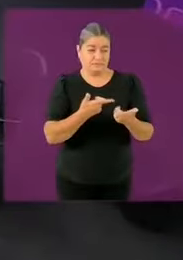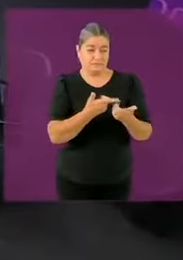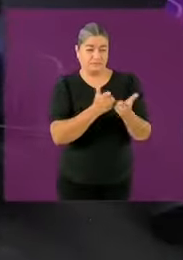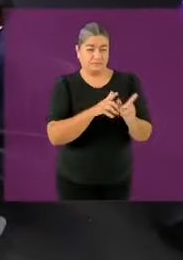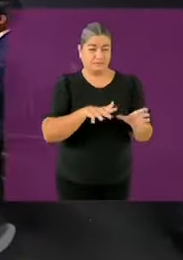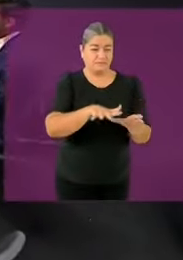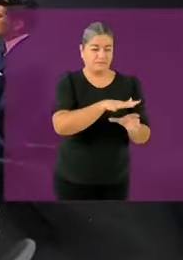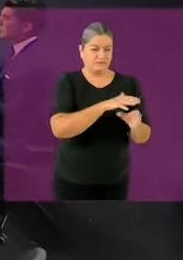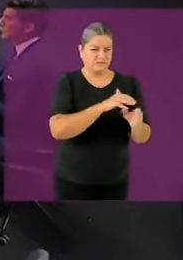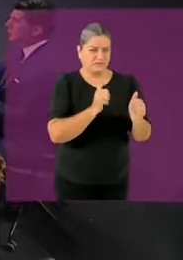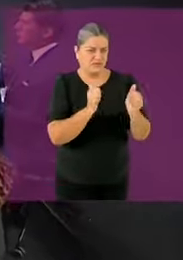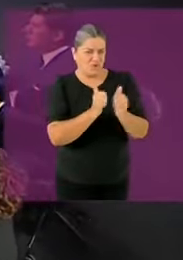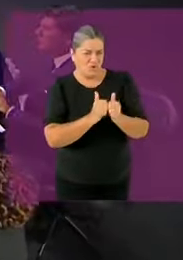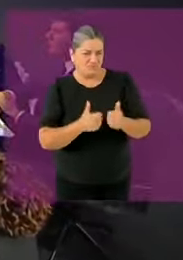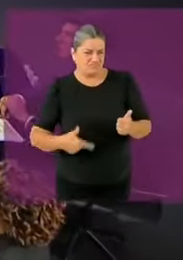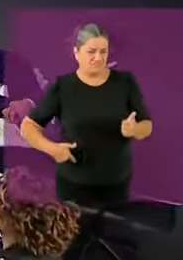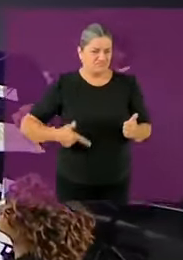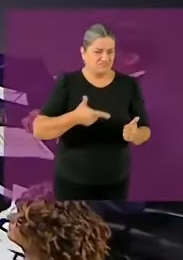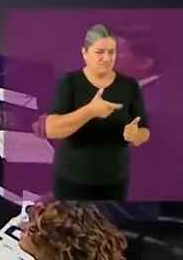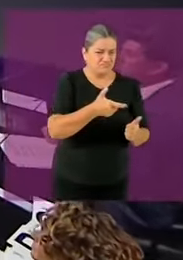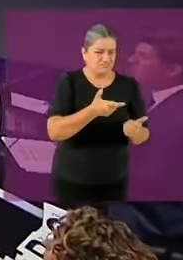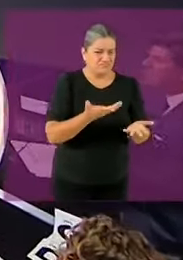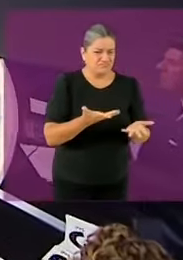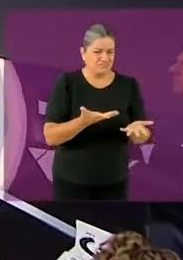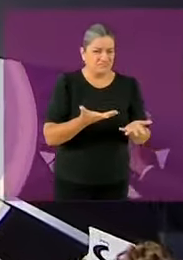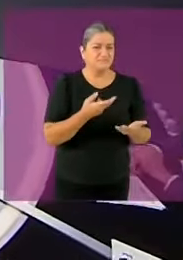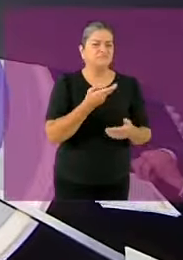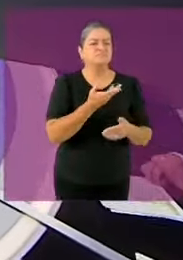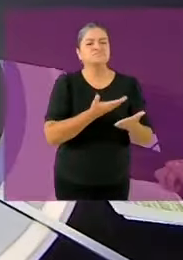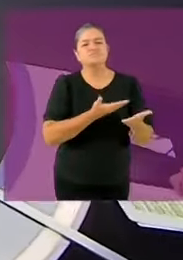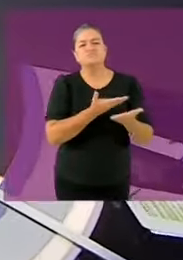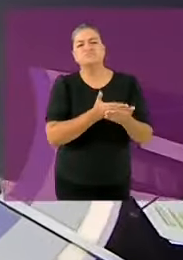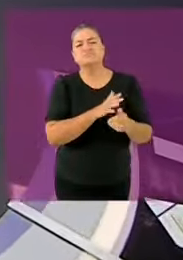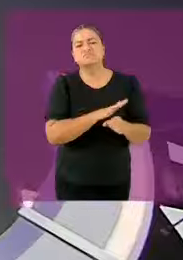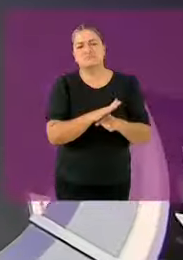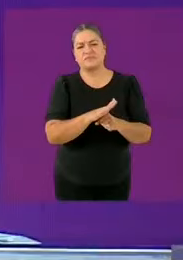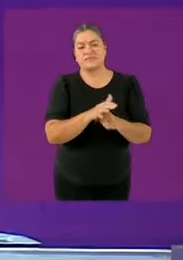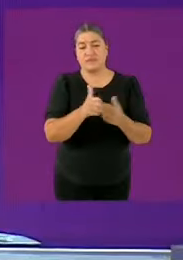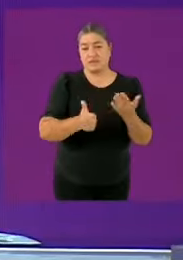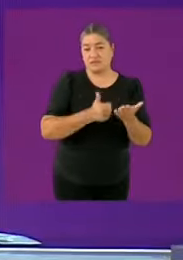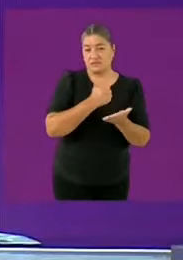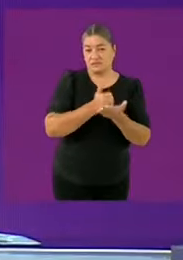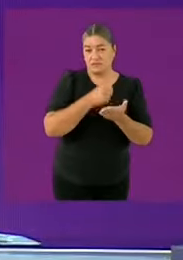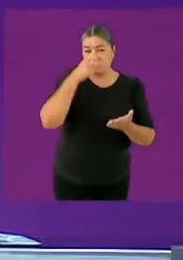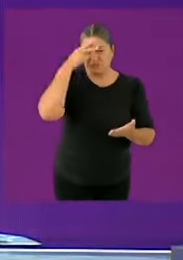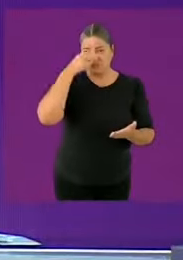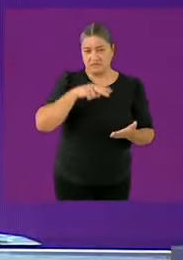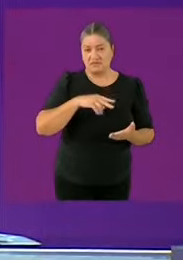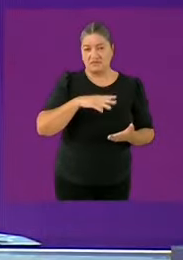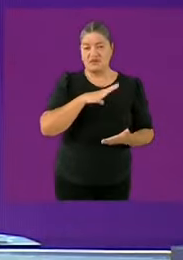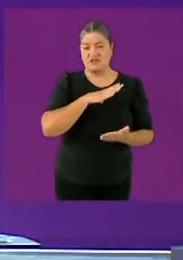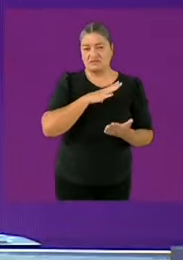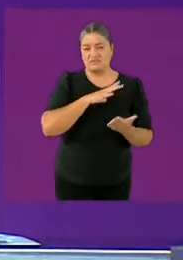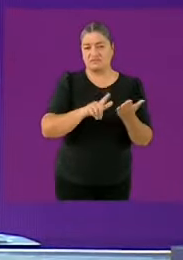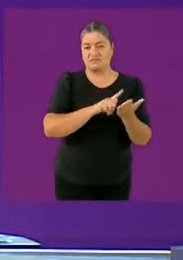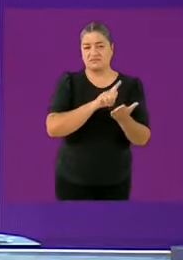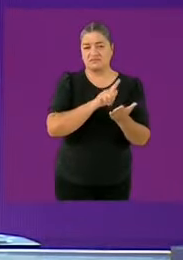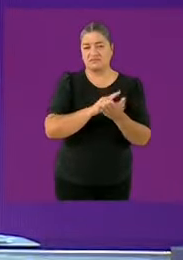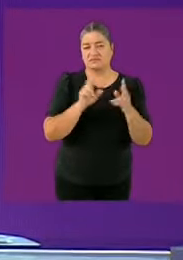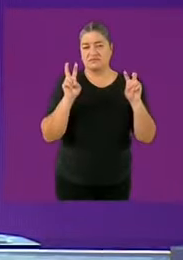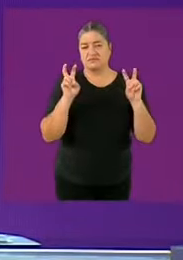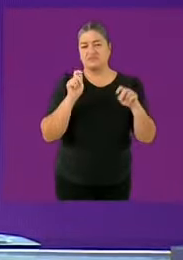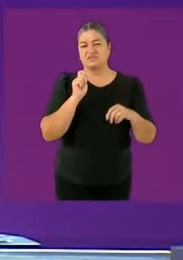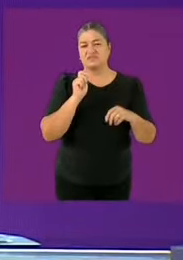particular nosotros hicimos una ley en la ciudad de México que se llama el agresor sale de casa siempre se plantea que la mujer que está